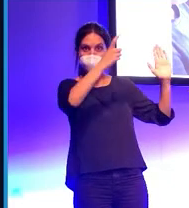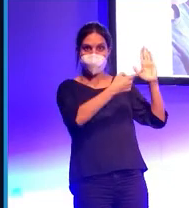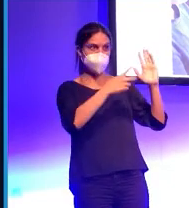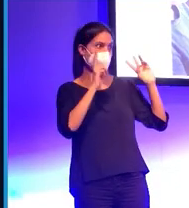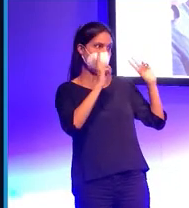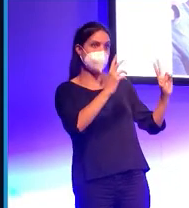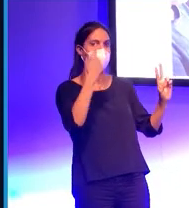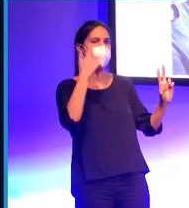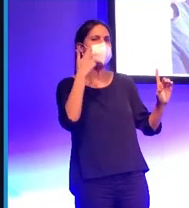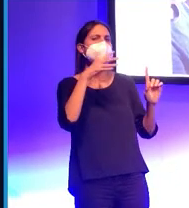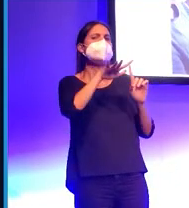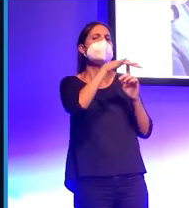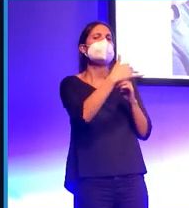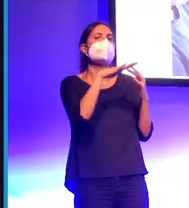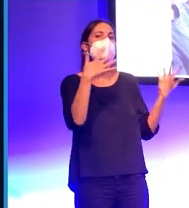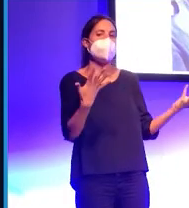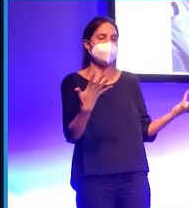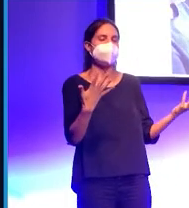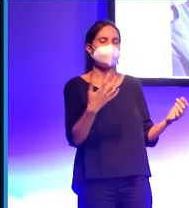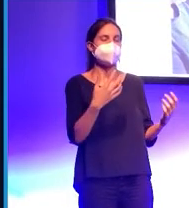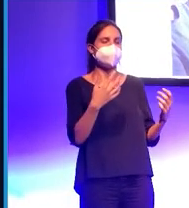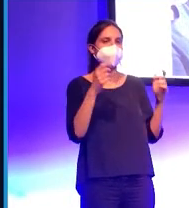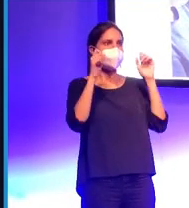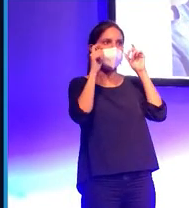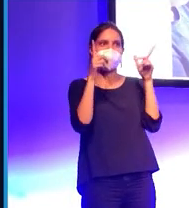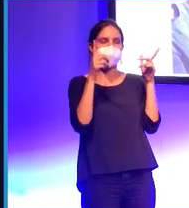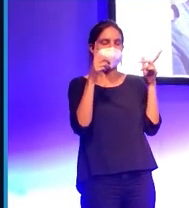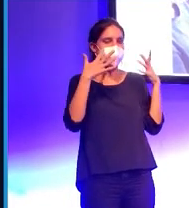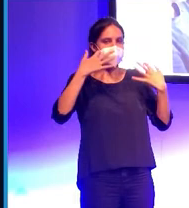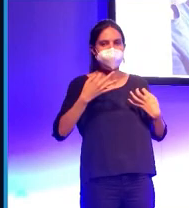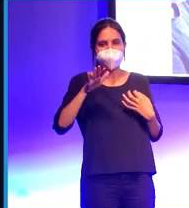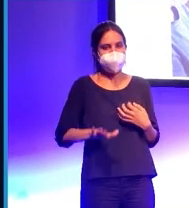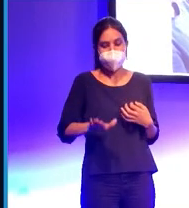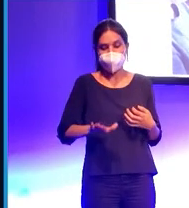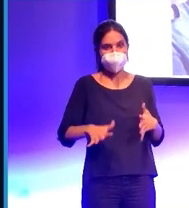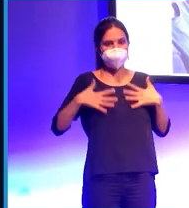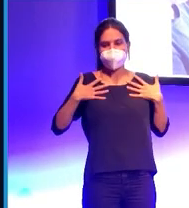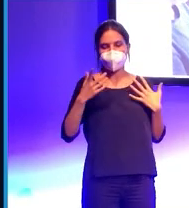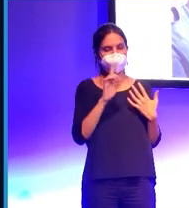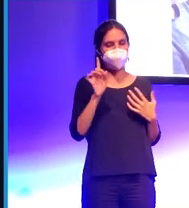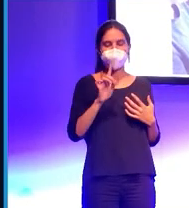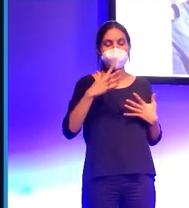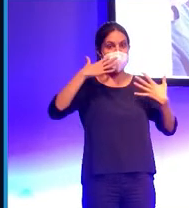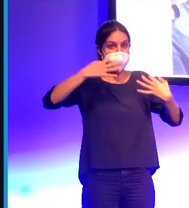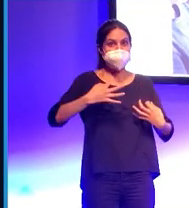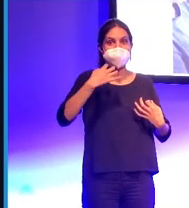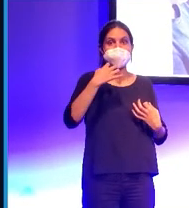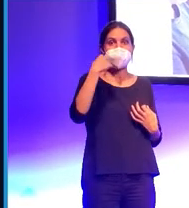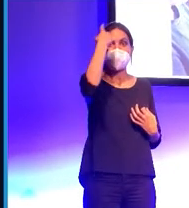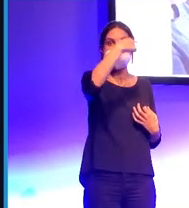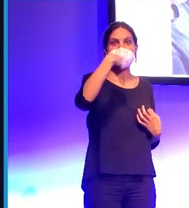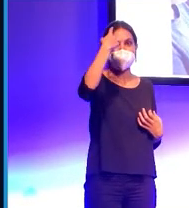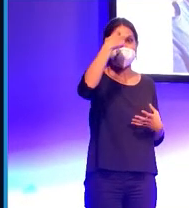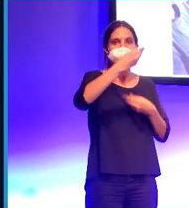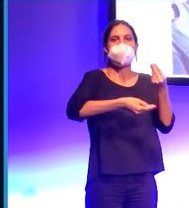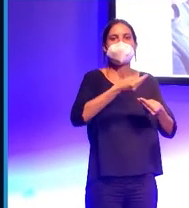está dando esta expresión facial, nos damos cuenta de que realmente este niño no está sorprendido. está haciendo una gesticulación facial para hacer una